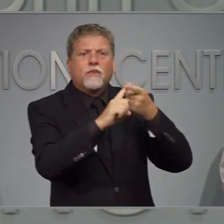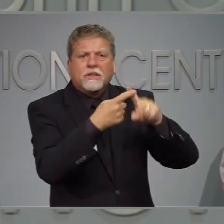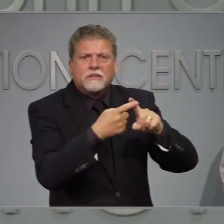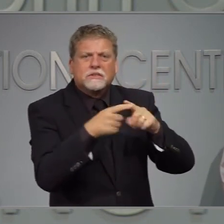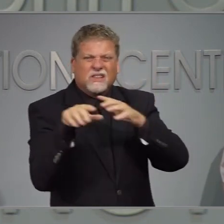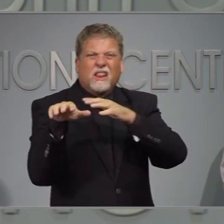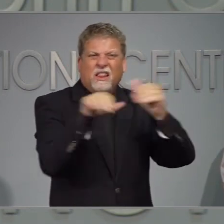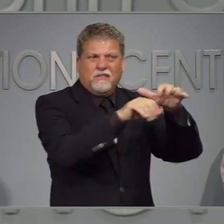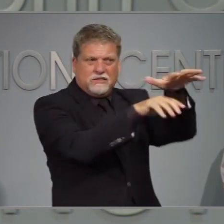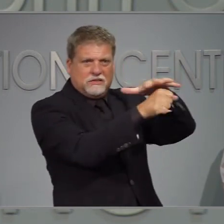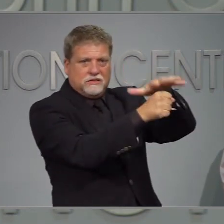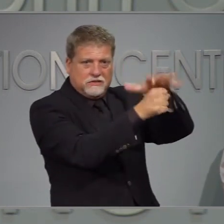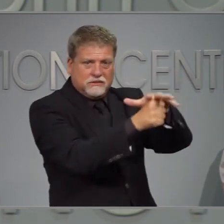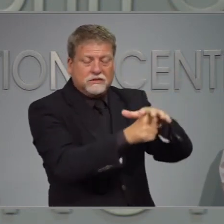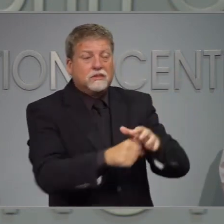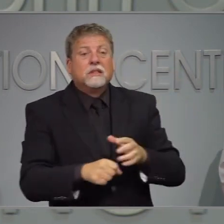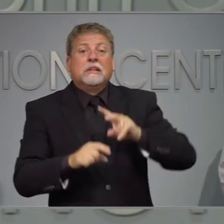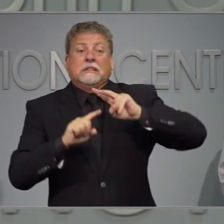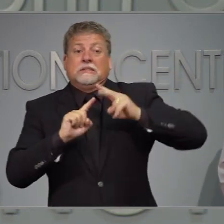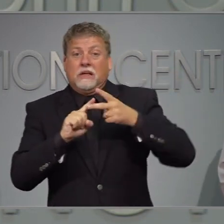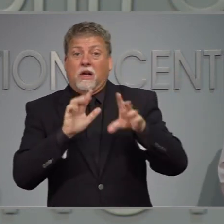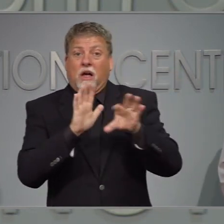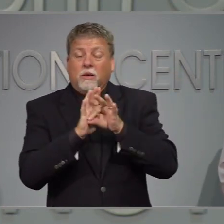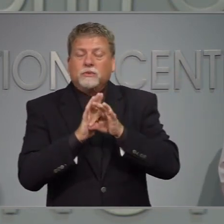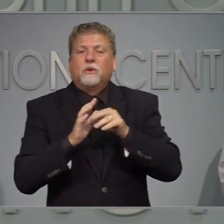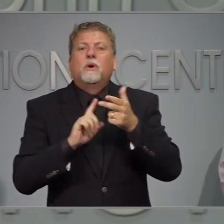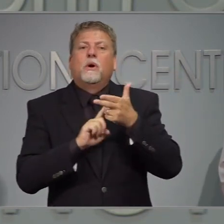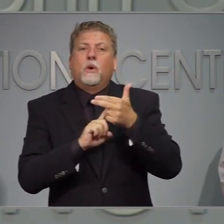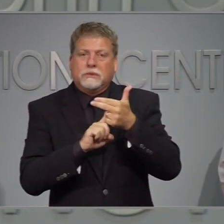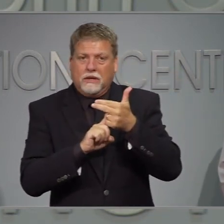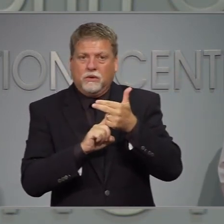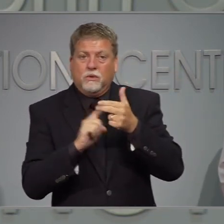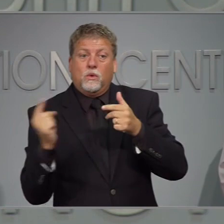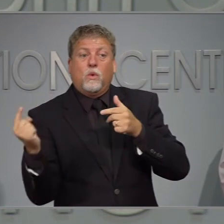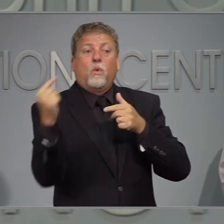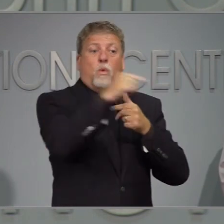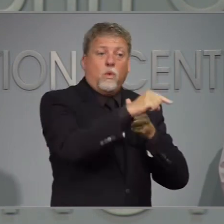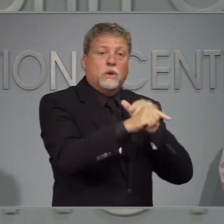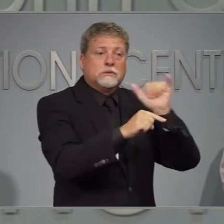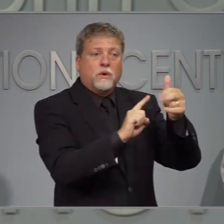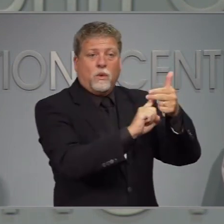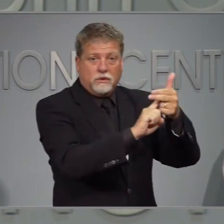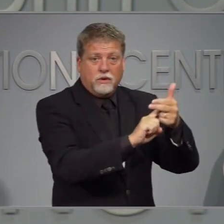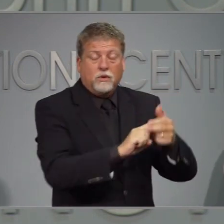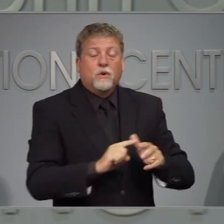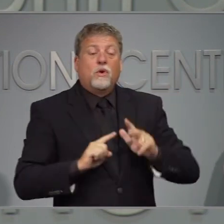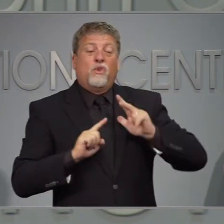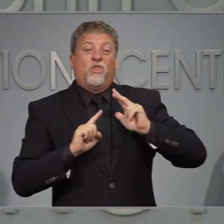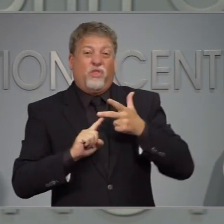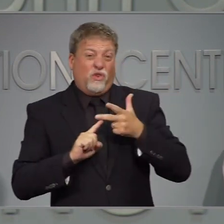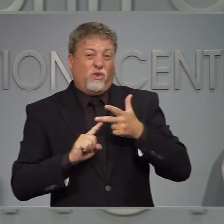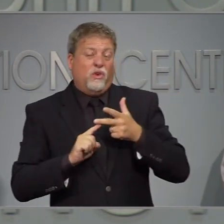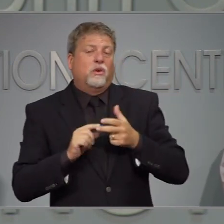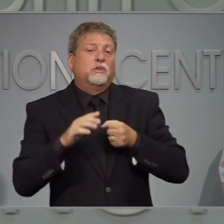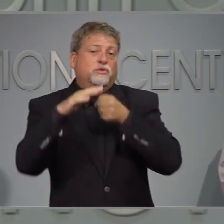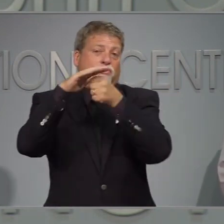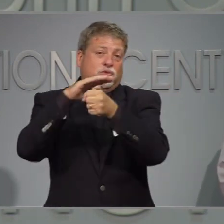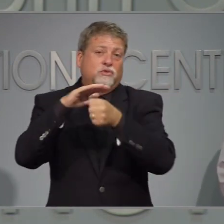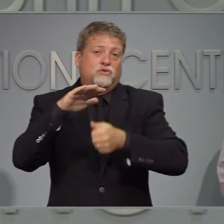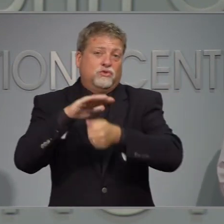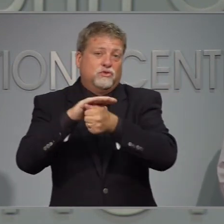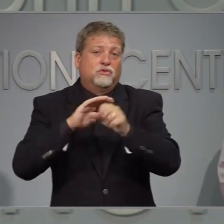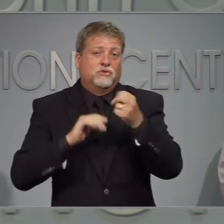en su zona de evacuación. Esa sería la segunda opción y la última sería un albergue. Los vamos a tener